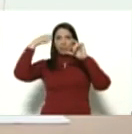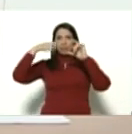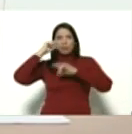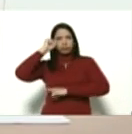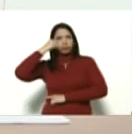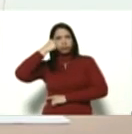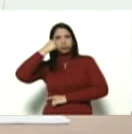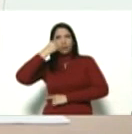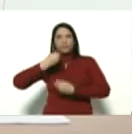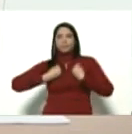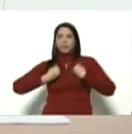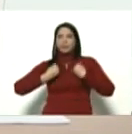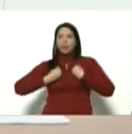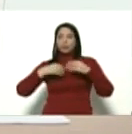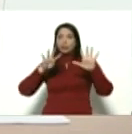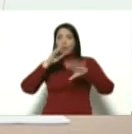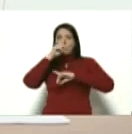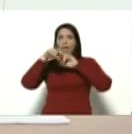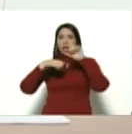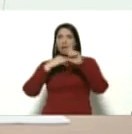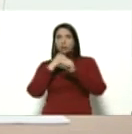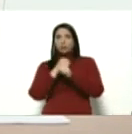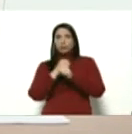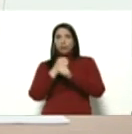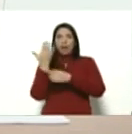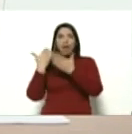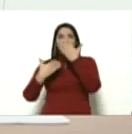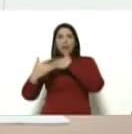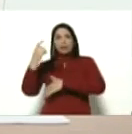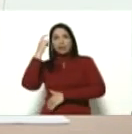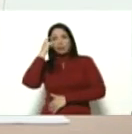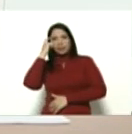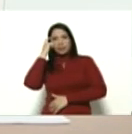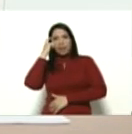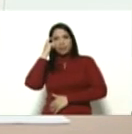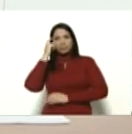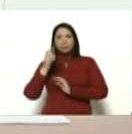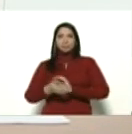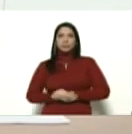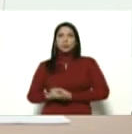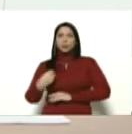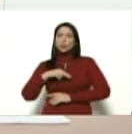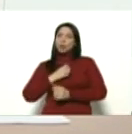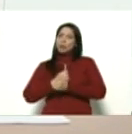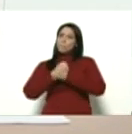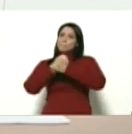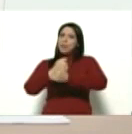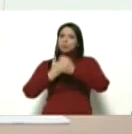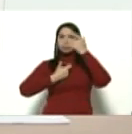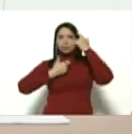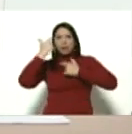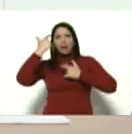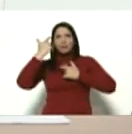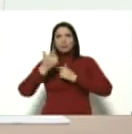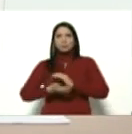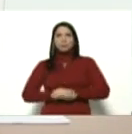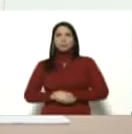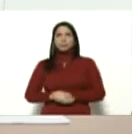recordar es vivir nueve años de aquel día que en el Teresa Carreño nuestro amado comandante Hugo Chávez